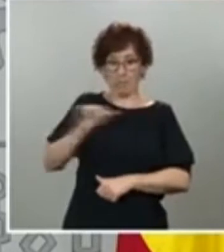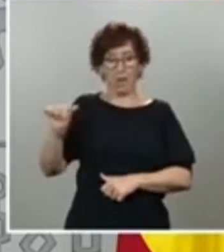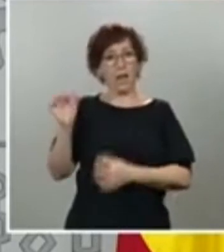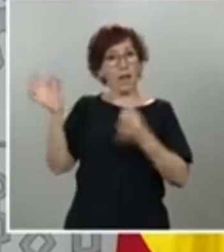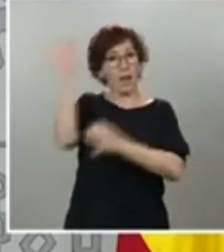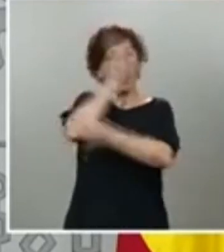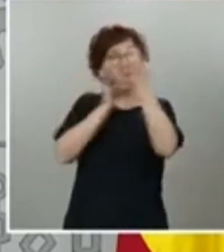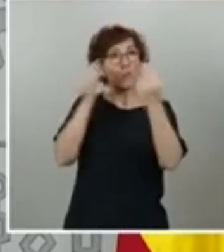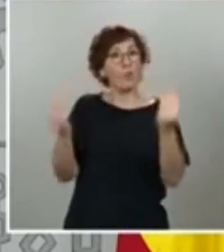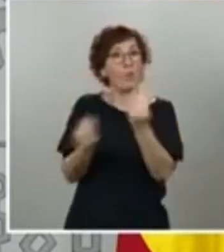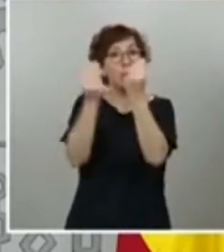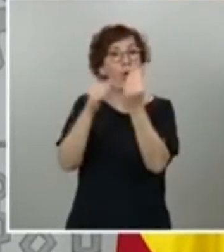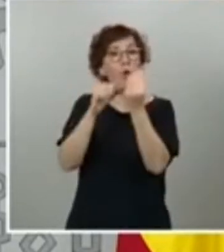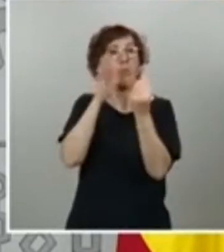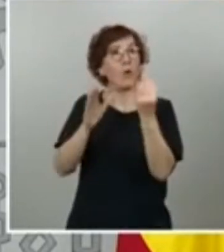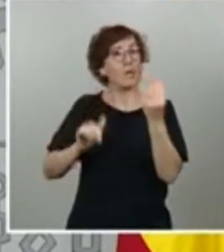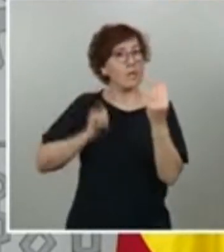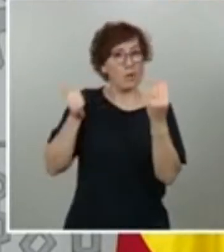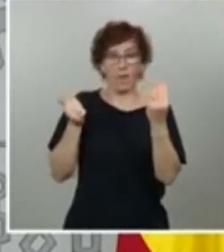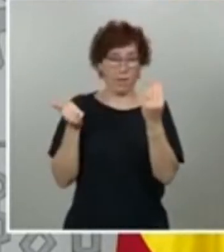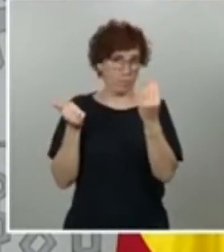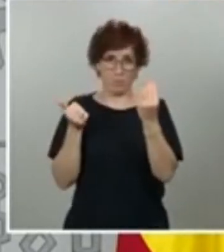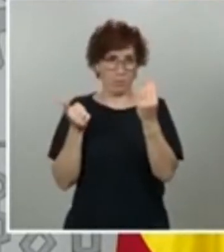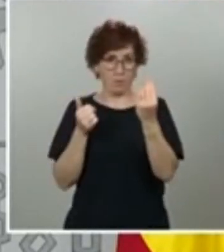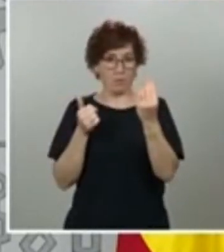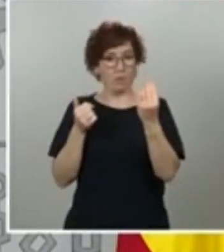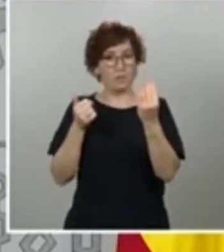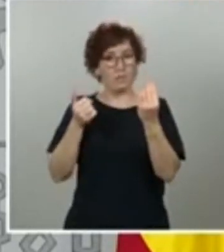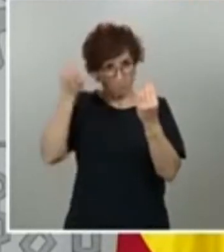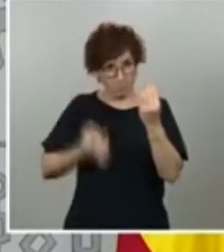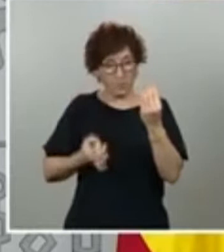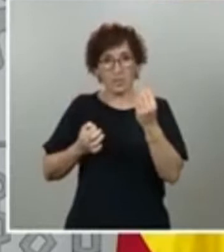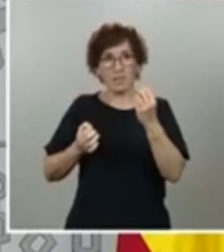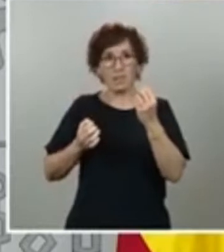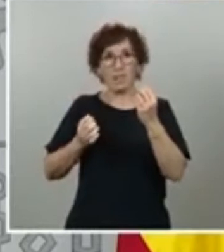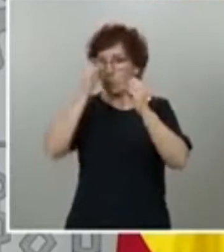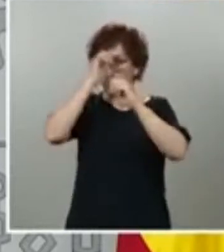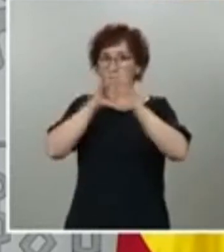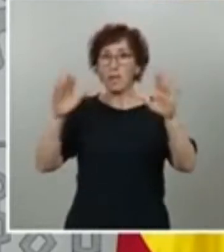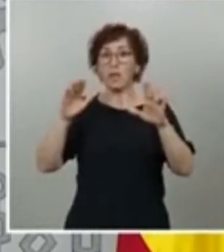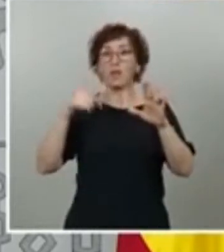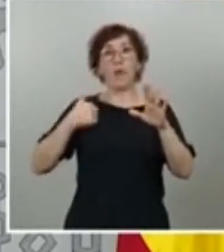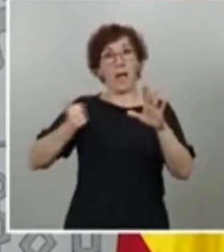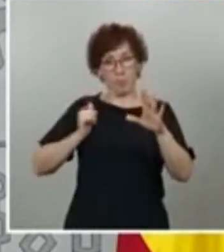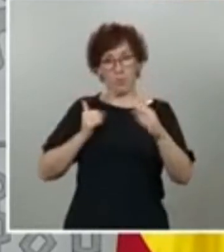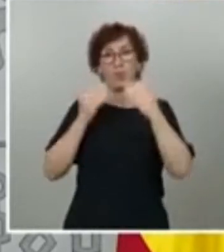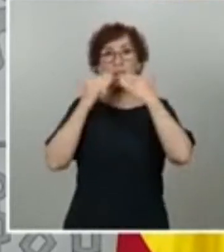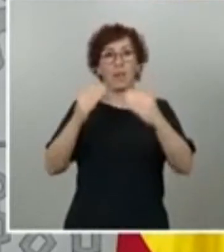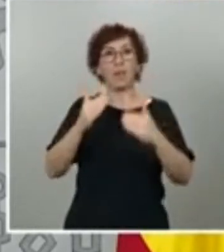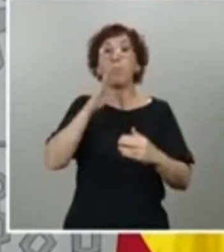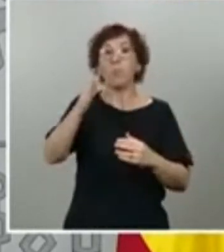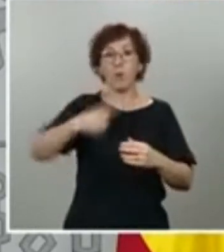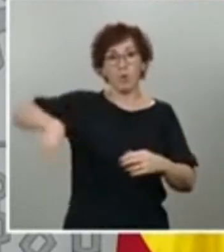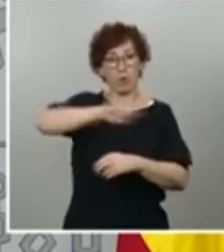casualidad, sino que es consecuencia clara y lo queremos agradecer del compromiso colectivo de la sociedad española. En este